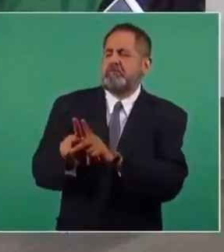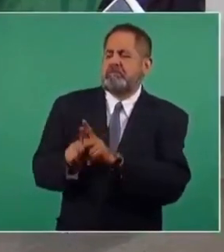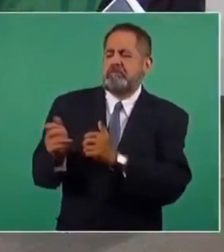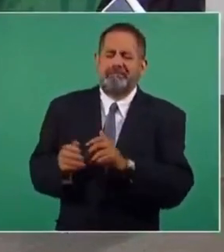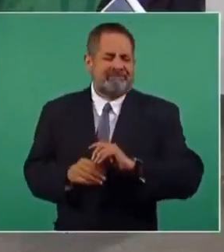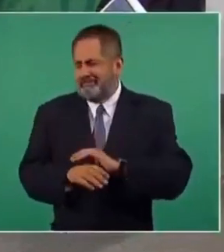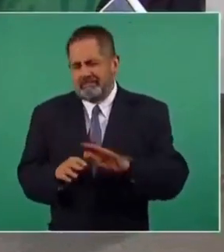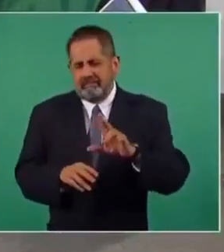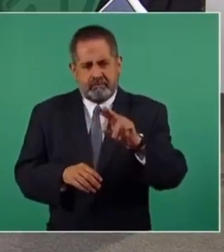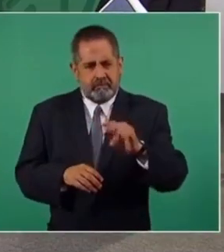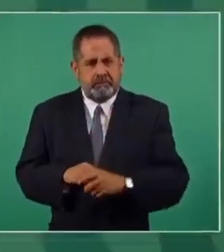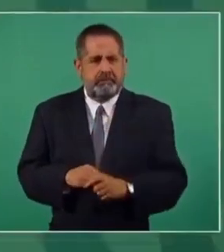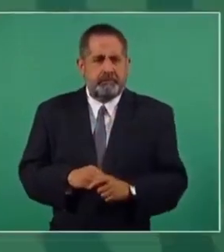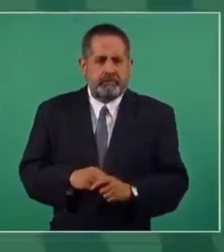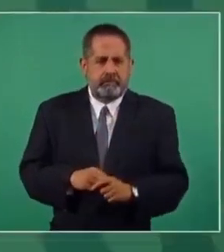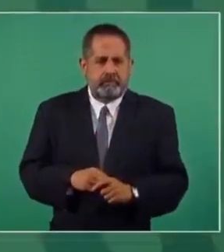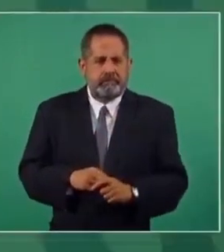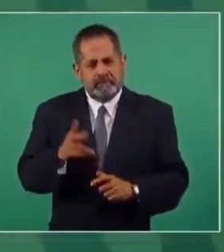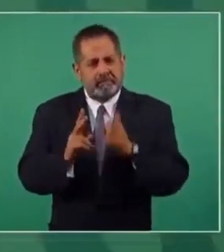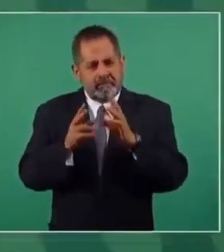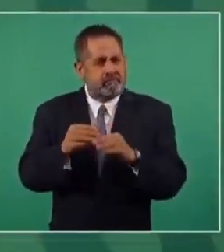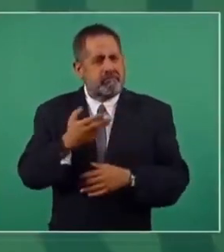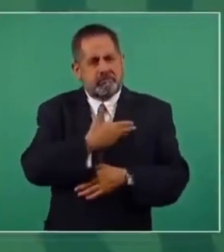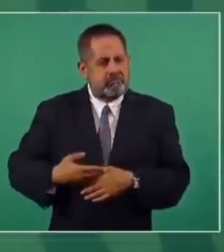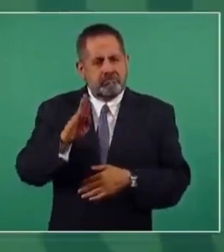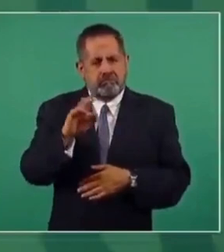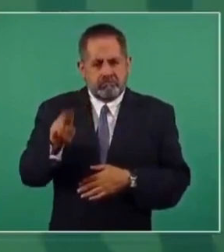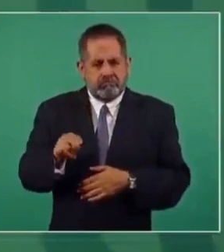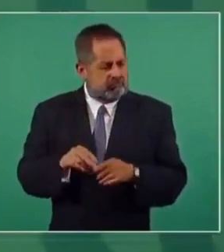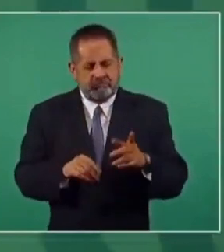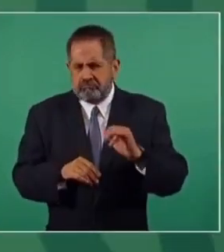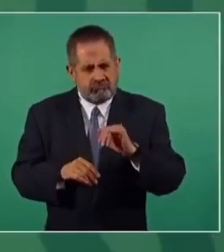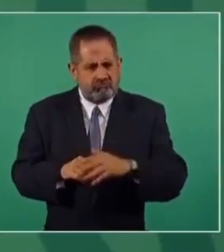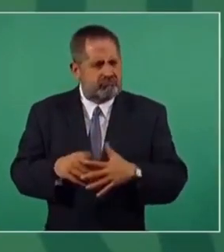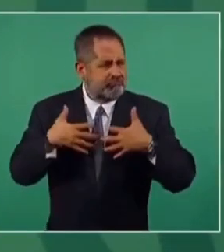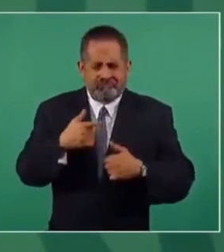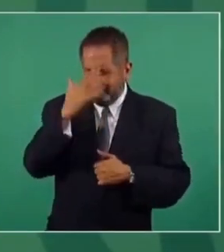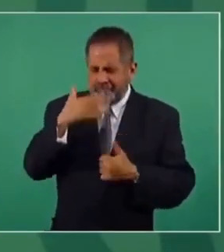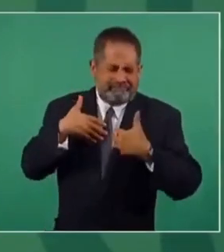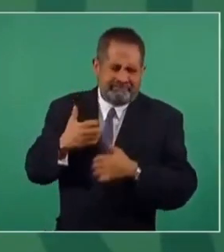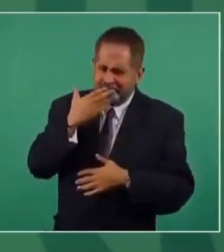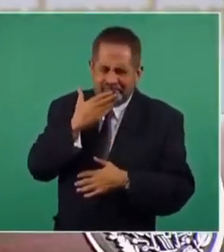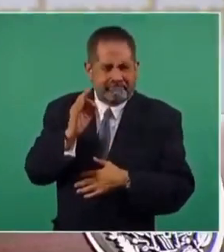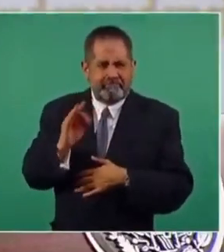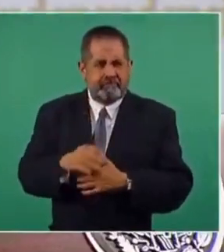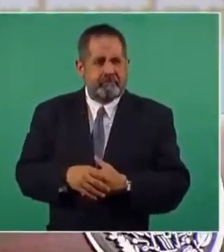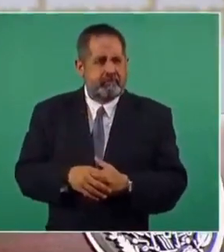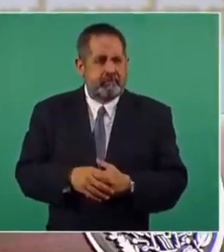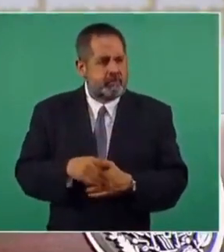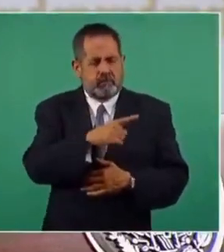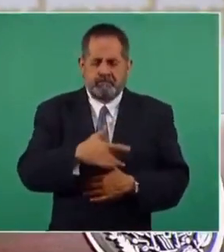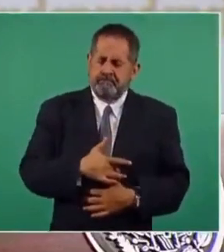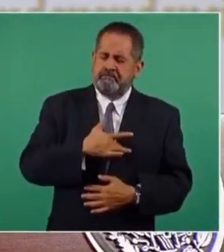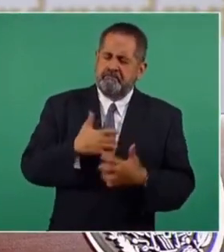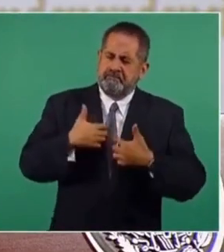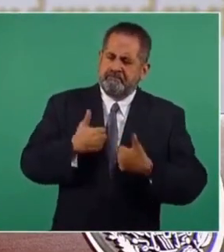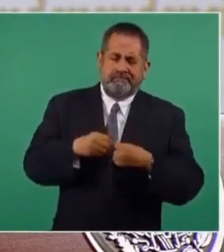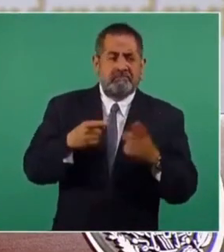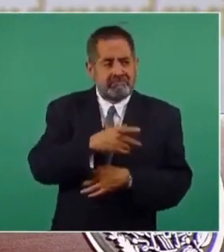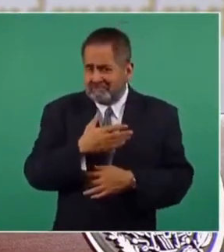ahí, no. Y eso el presidente Biden lo entiende muy bien, es muy sensible